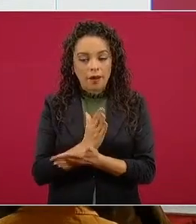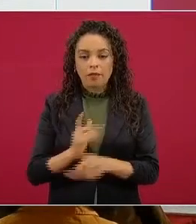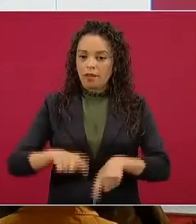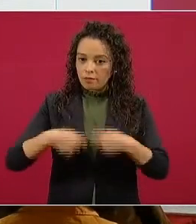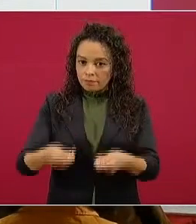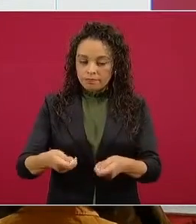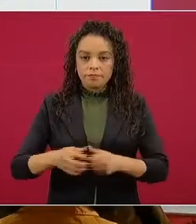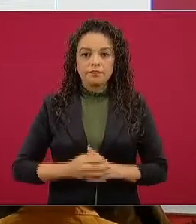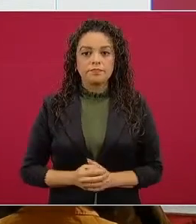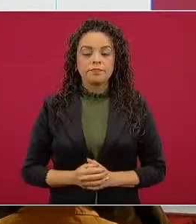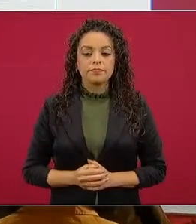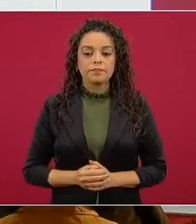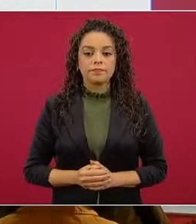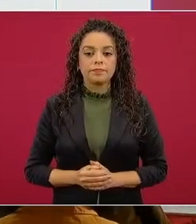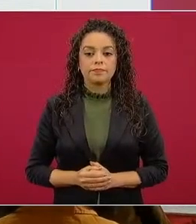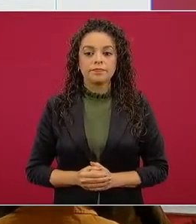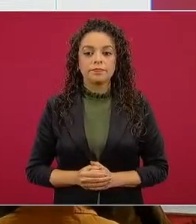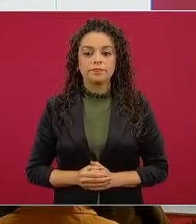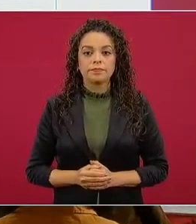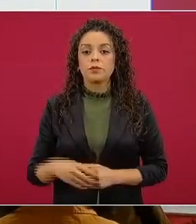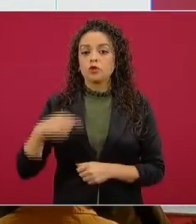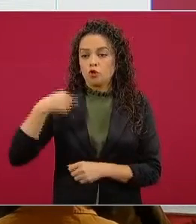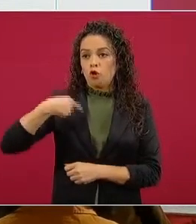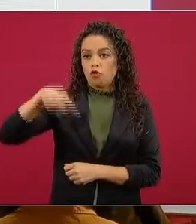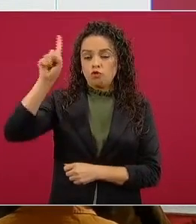Ayer que estuve en Veracruz,